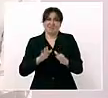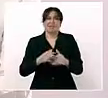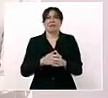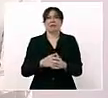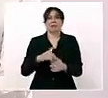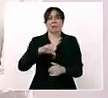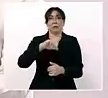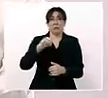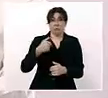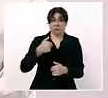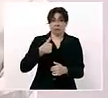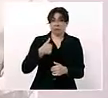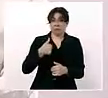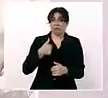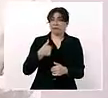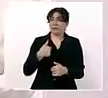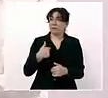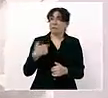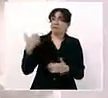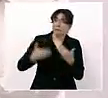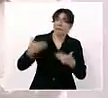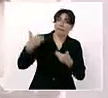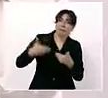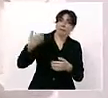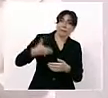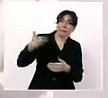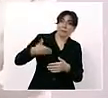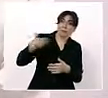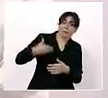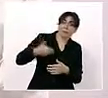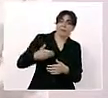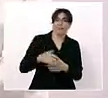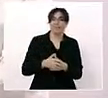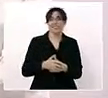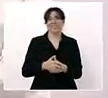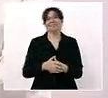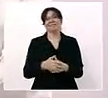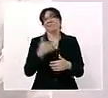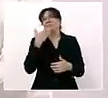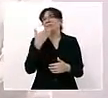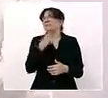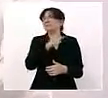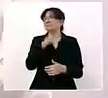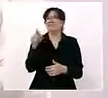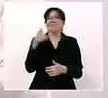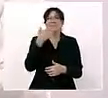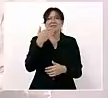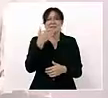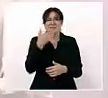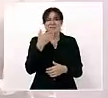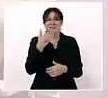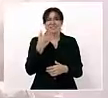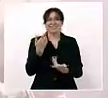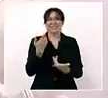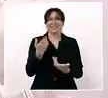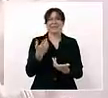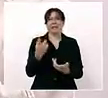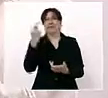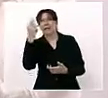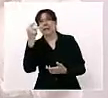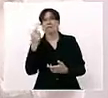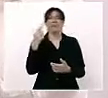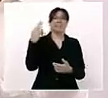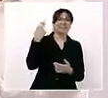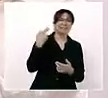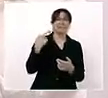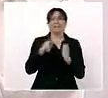presionar con razón porque ese es el trabajo de un buen periodista me empiezan a decir ¿y